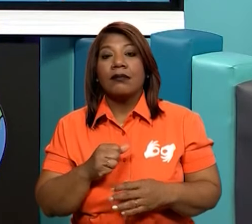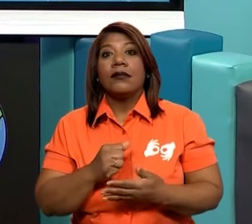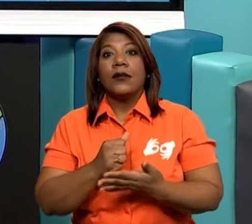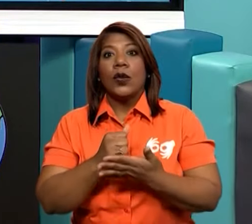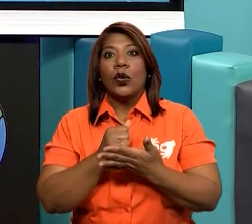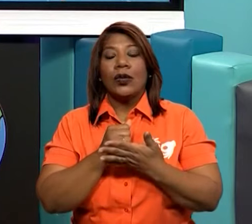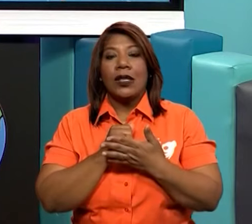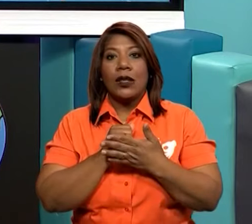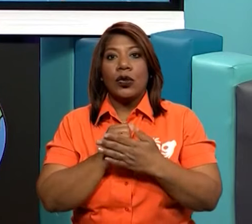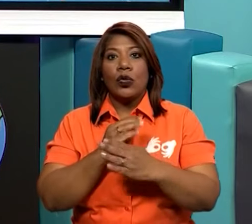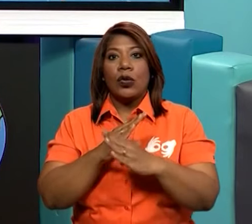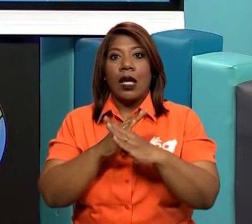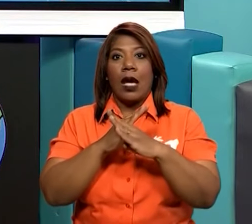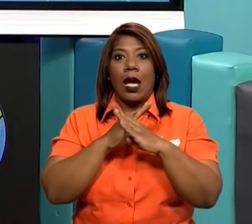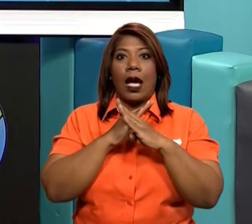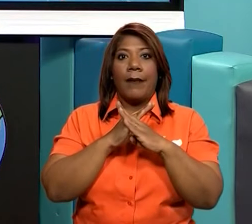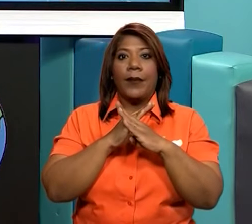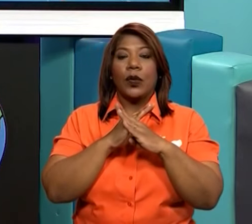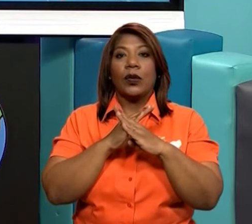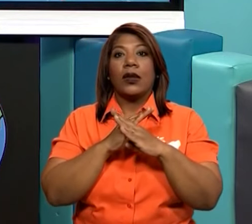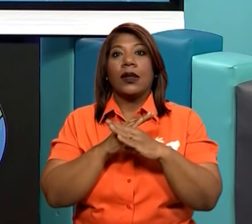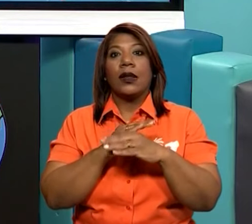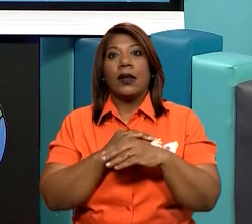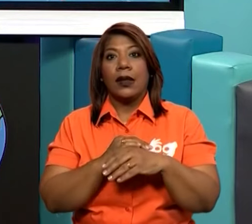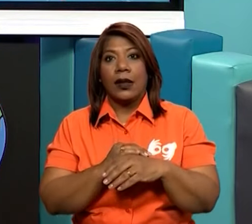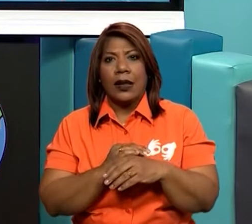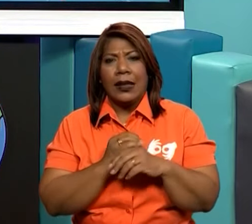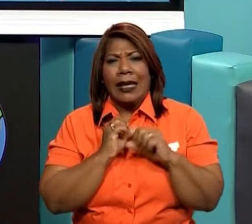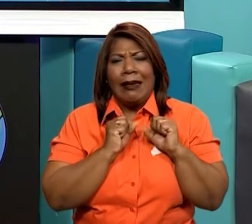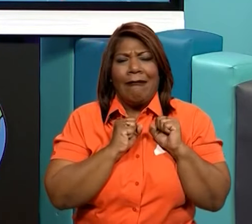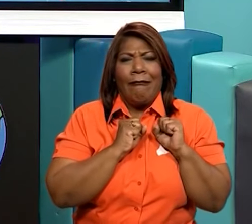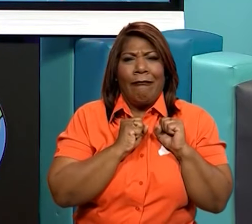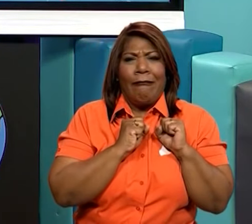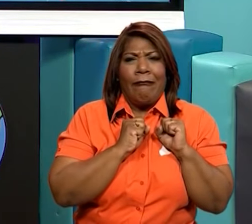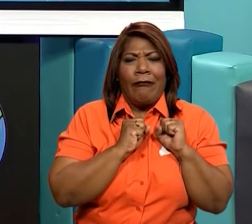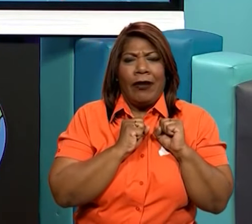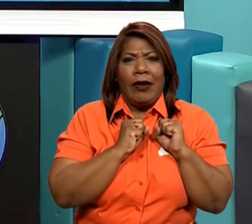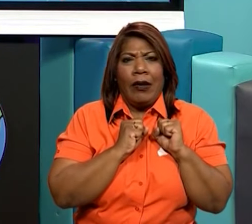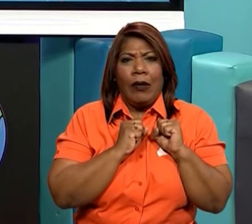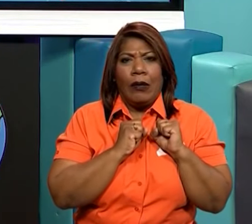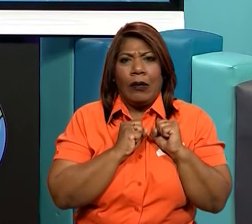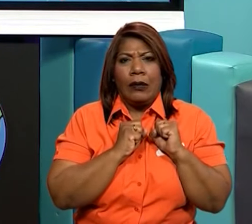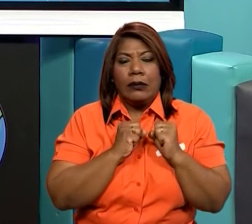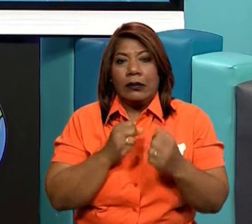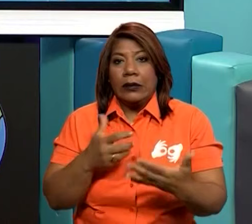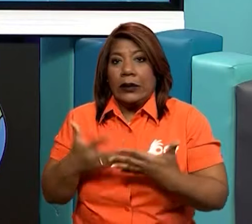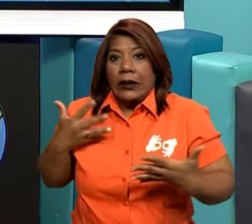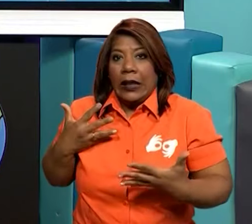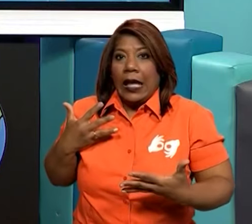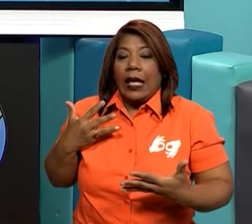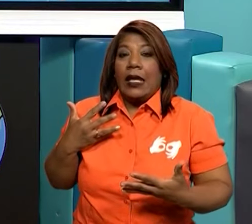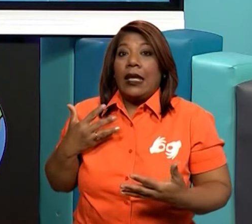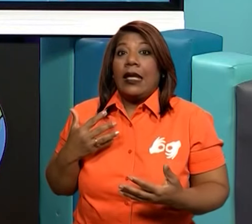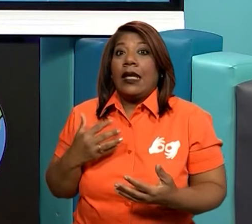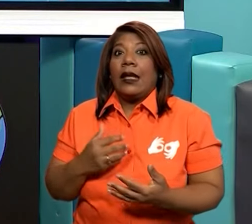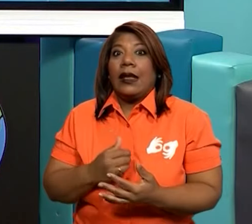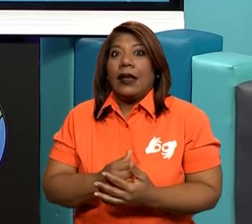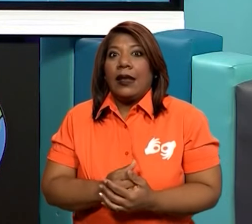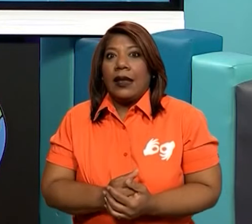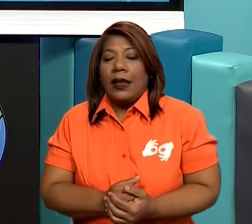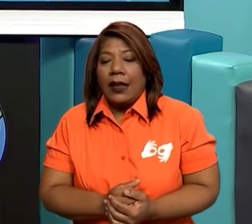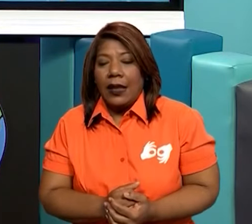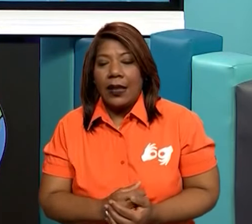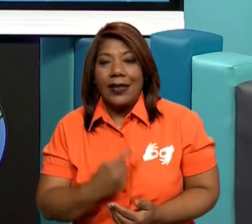solamente sentir de tocar, sino también cuando las cosas están frías o cuando las cosas están calientes. Entonces,